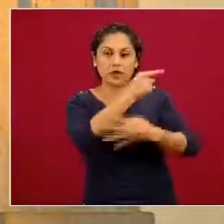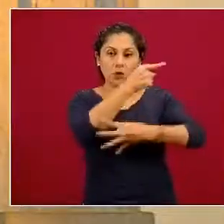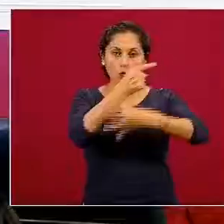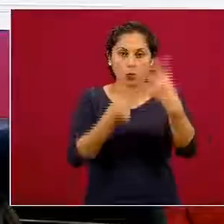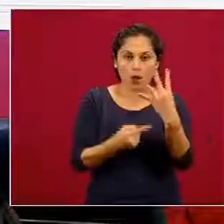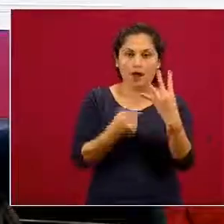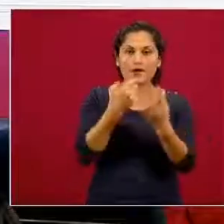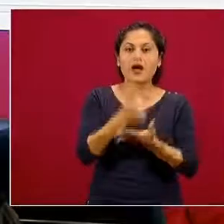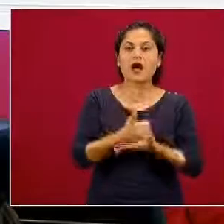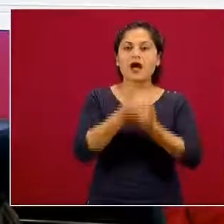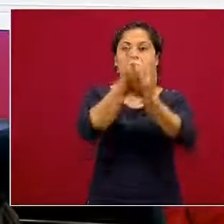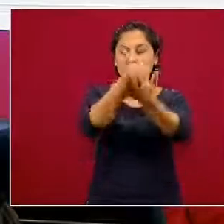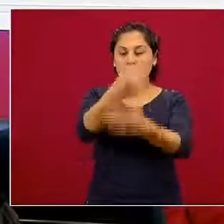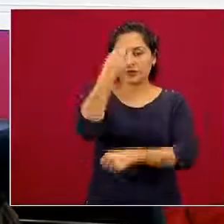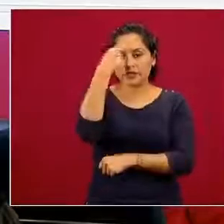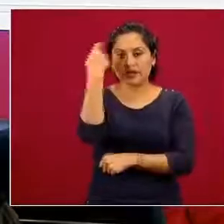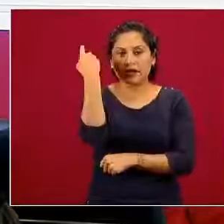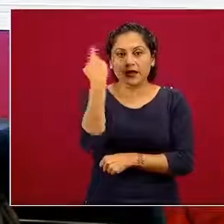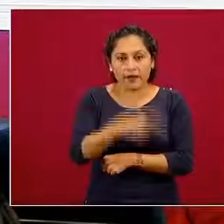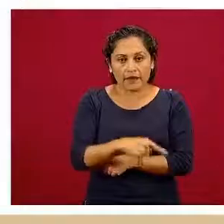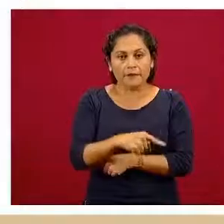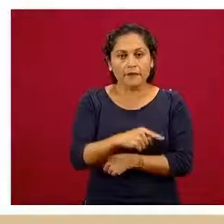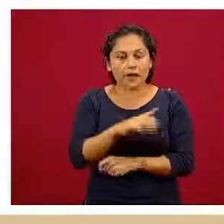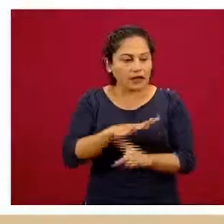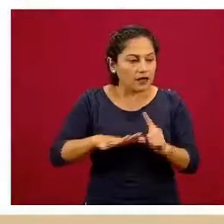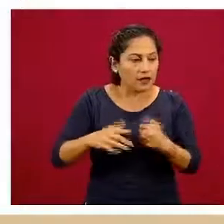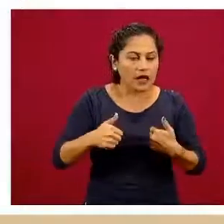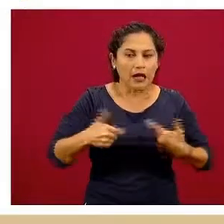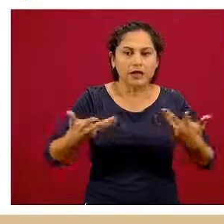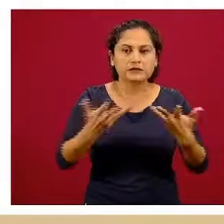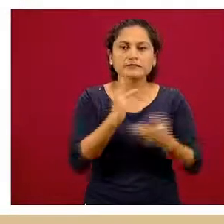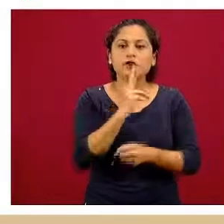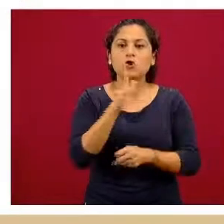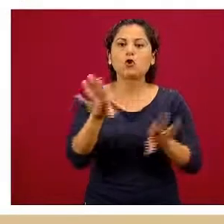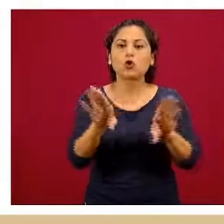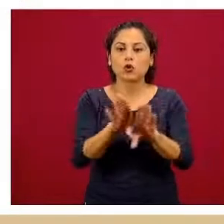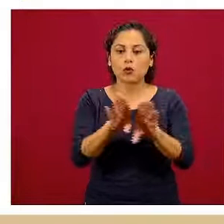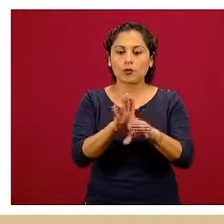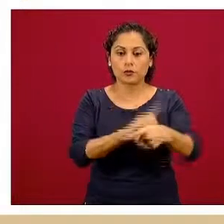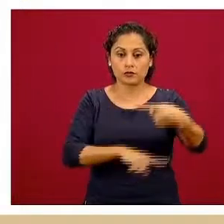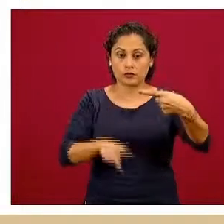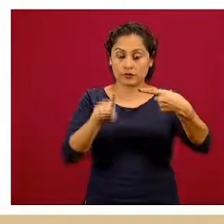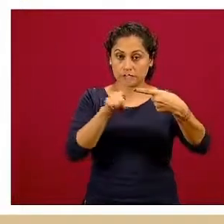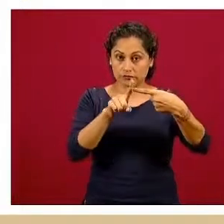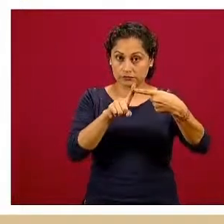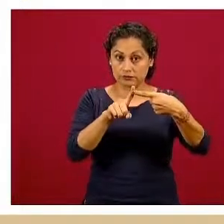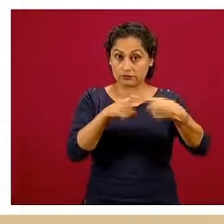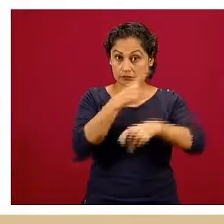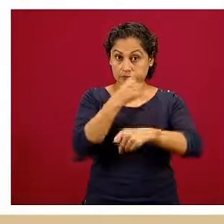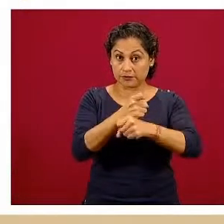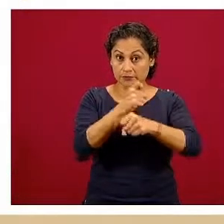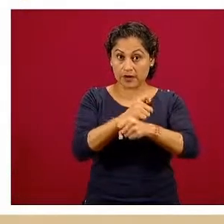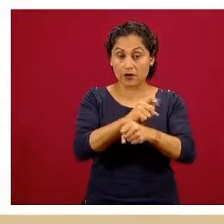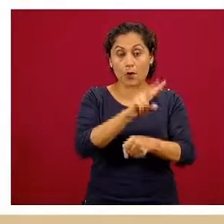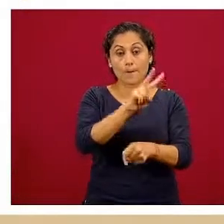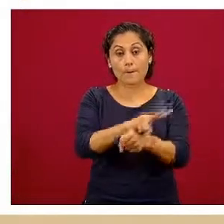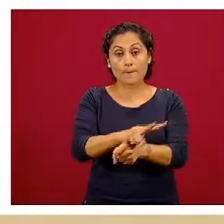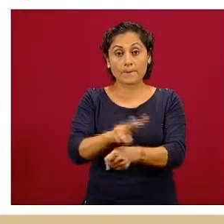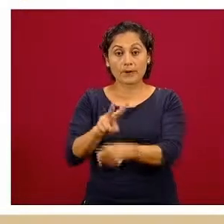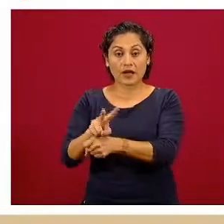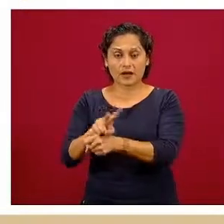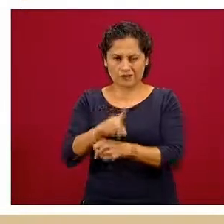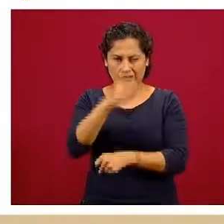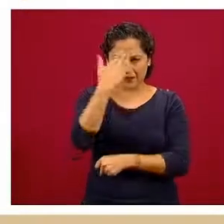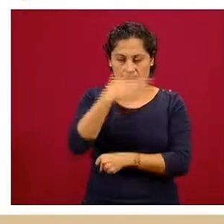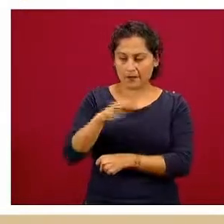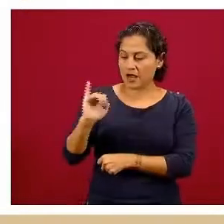de cómo podemos mejorar respecto a lo que estamos haciendo. El primer componente es el de la vigilancia. Como ustedes saben, el INEGI